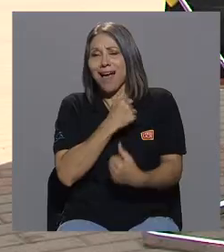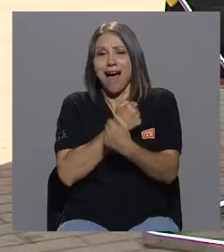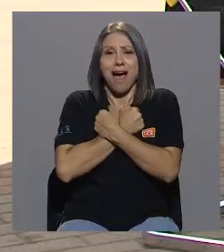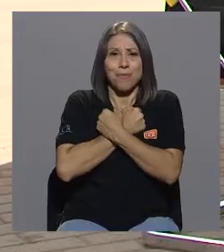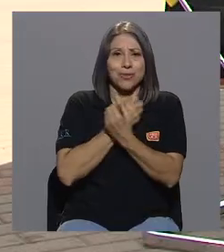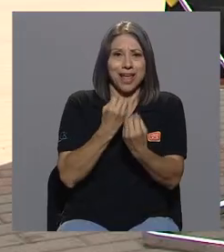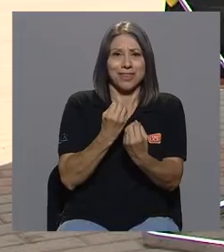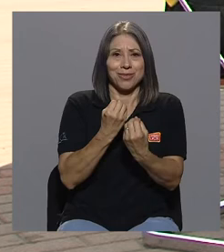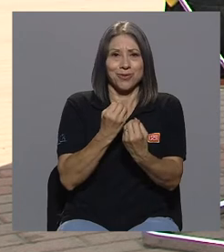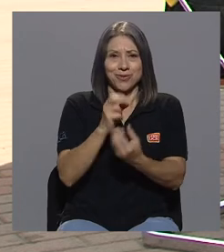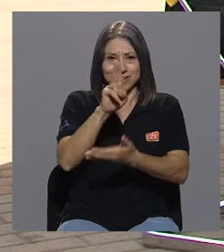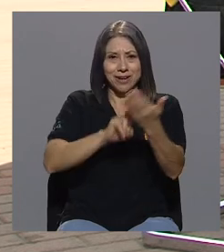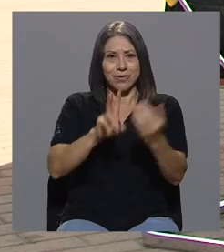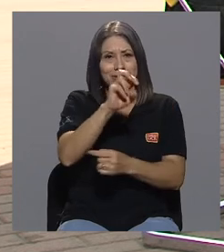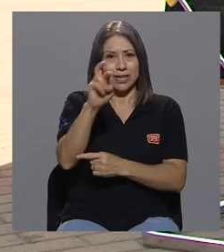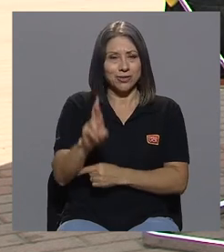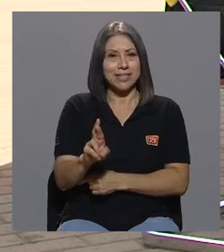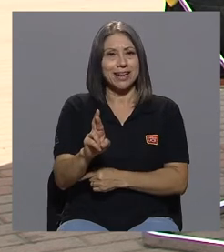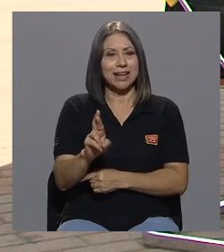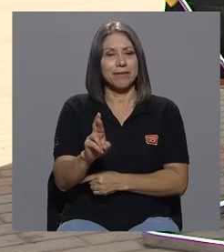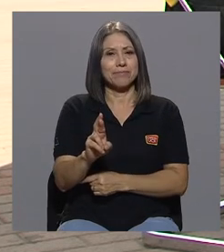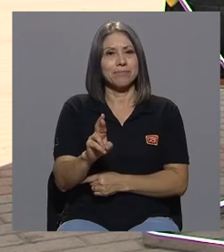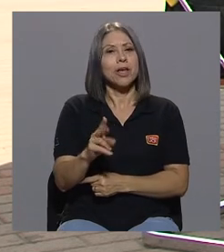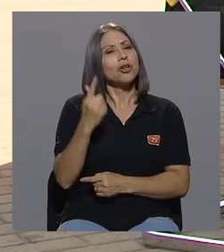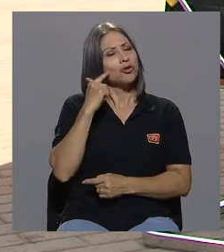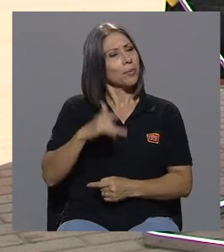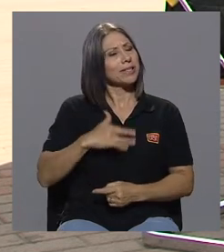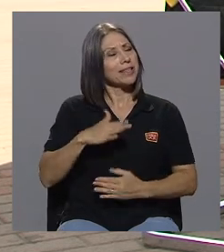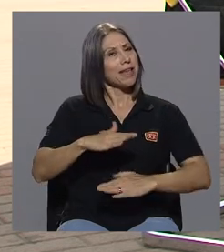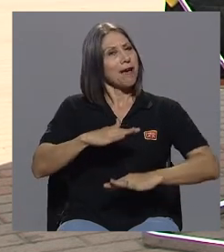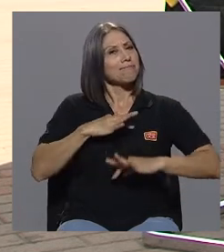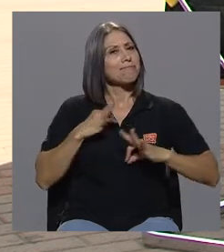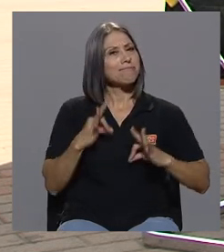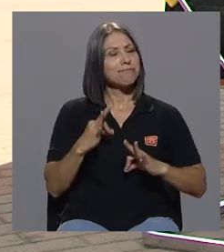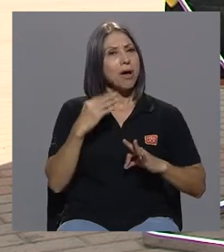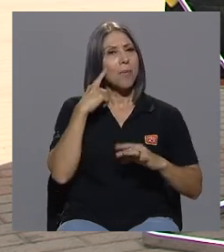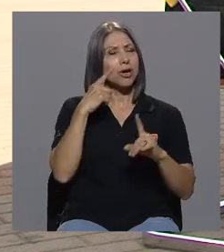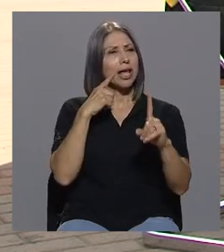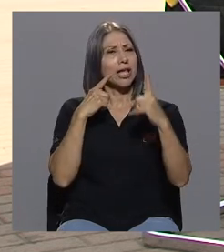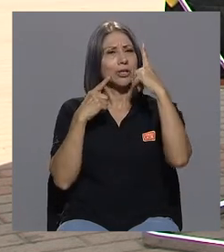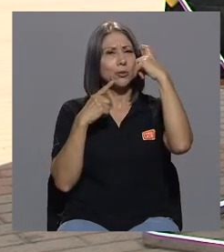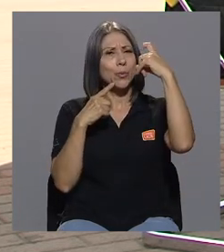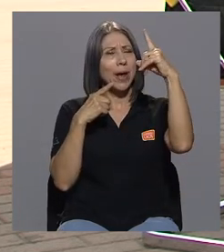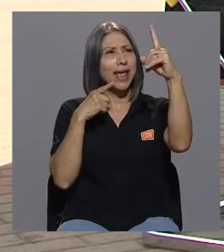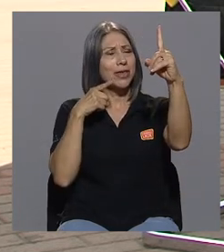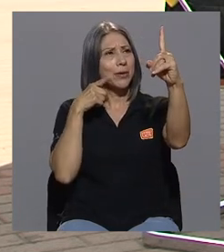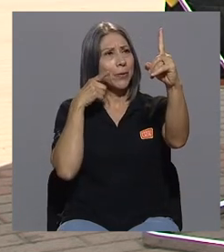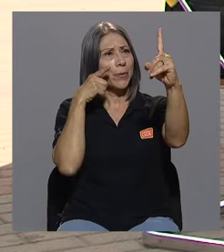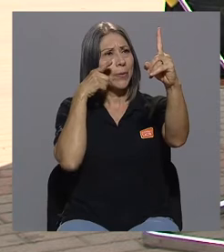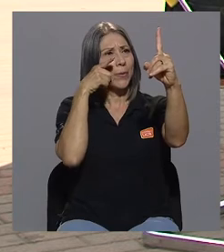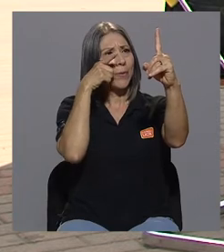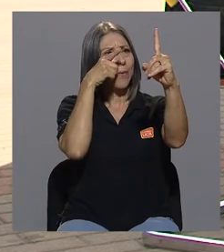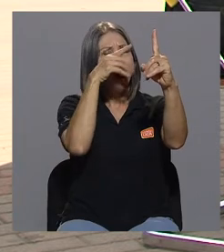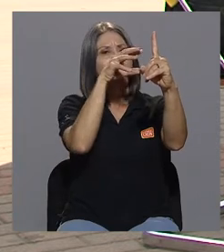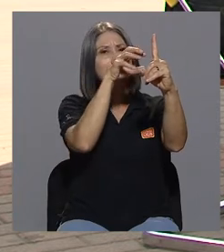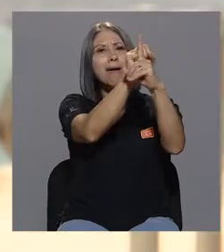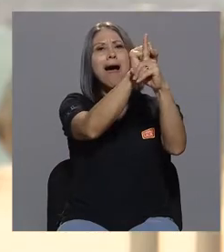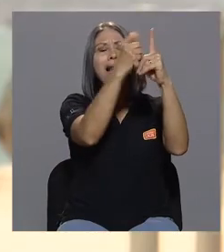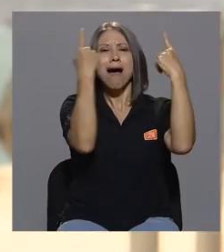sino por haber cumplido ese sueño por haberme dado la oportunidad que se me había